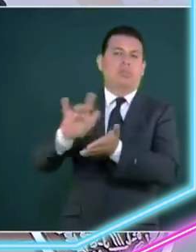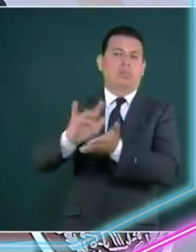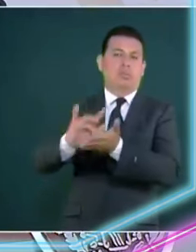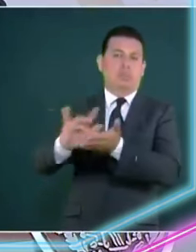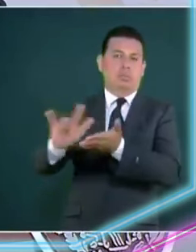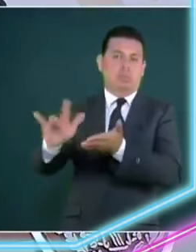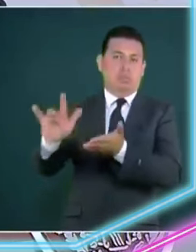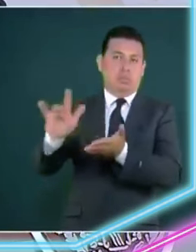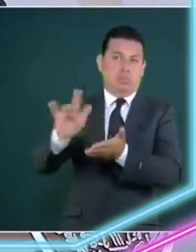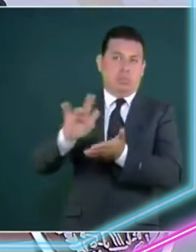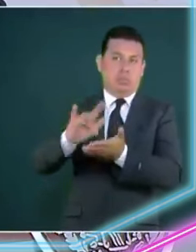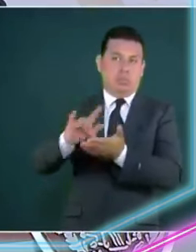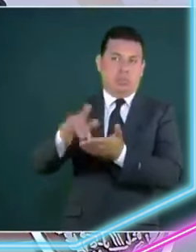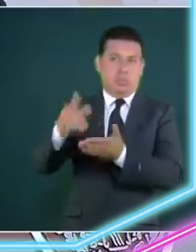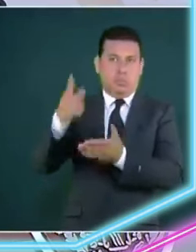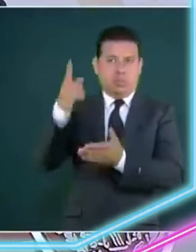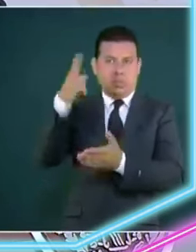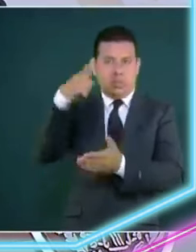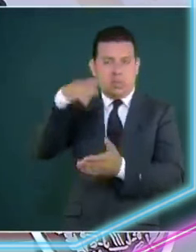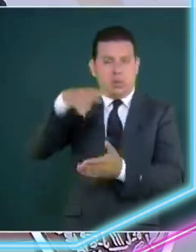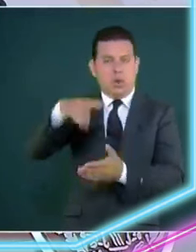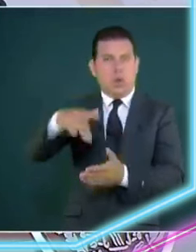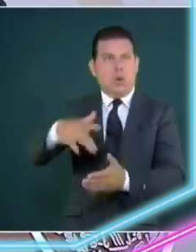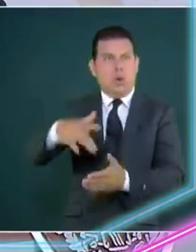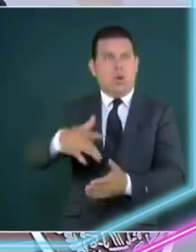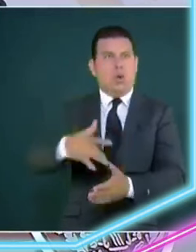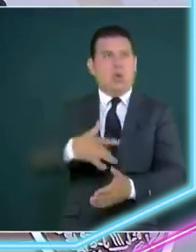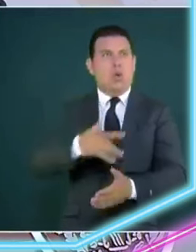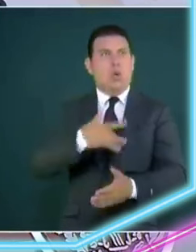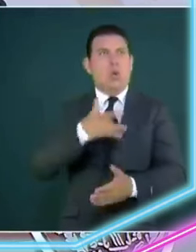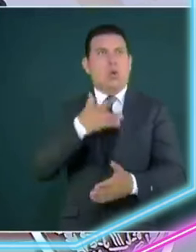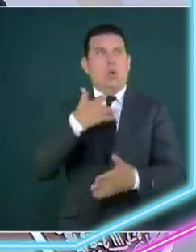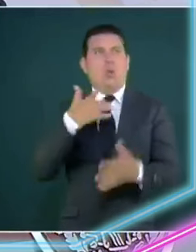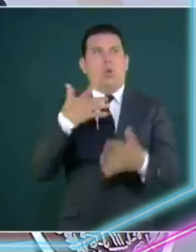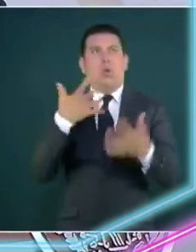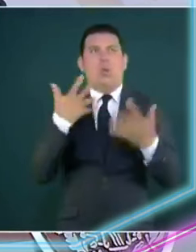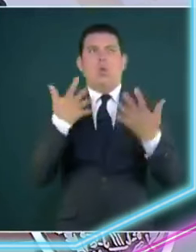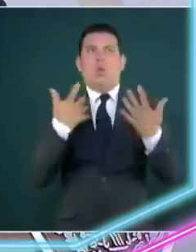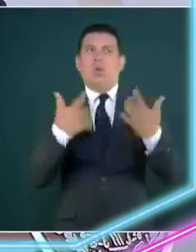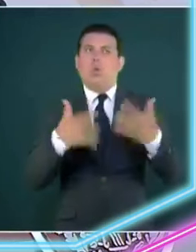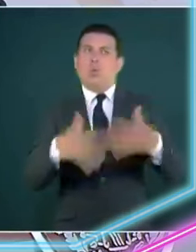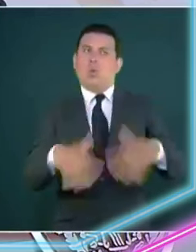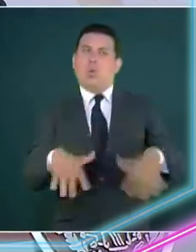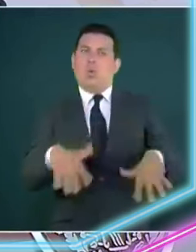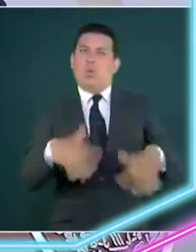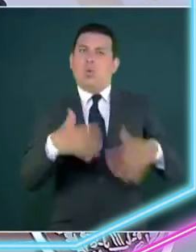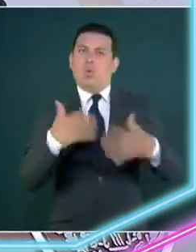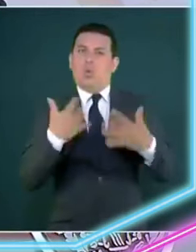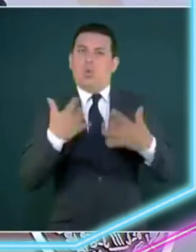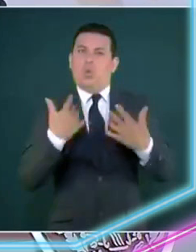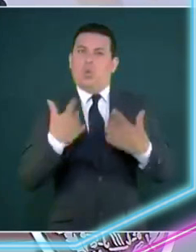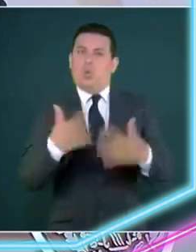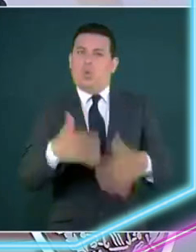pues la verdad es que quedan en ridículo todos tenemos familiares migrantes no va a faltar el que llévatelos a tu